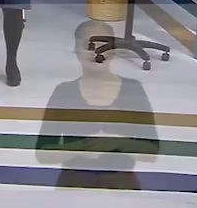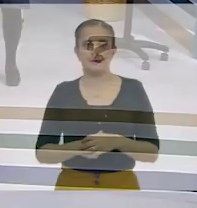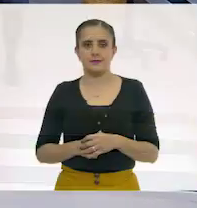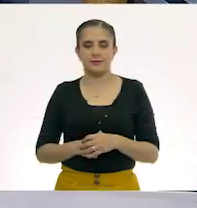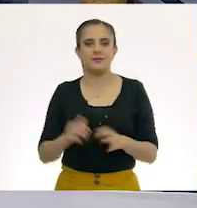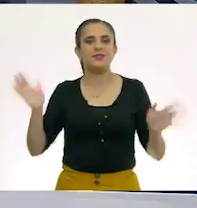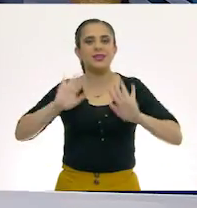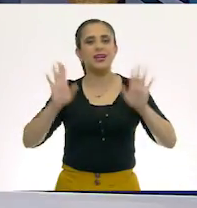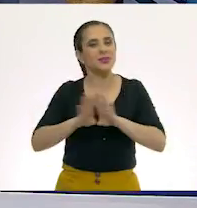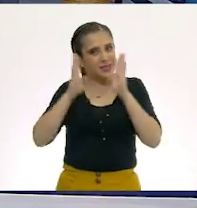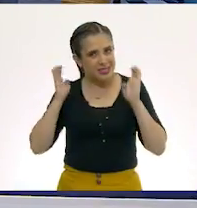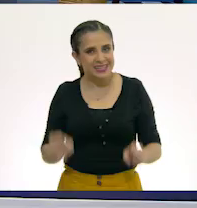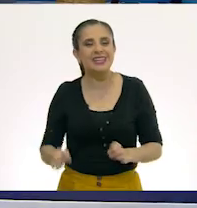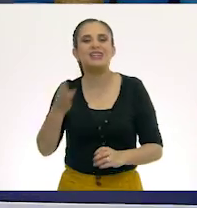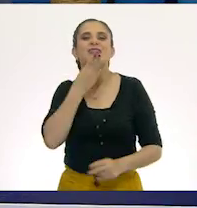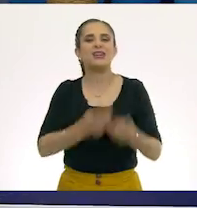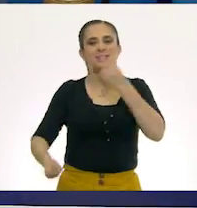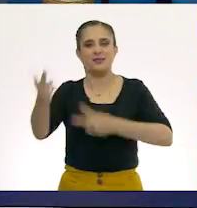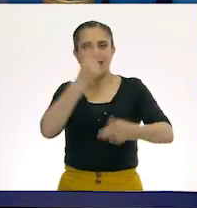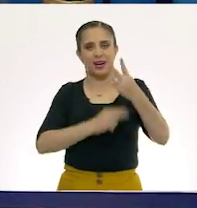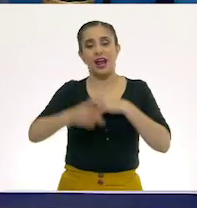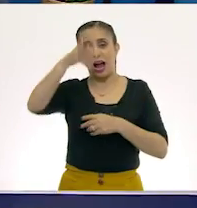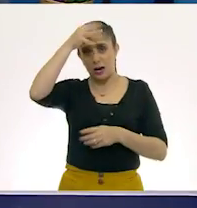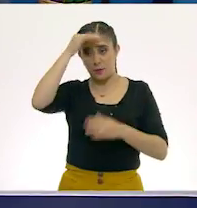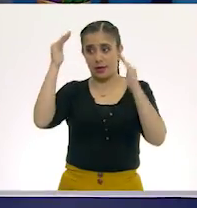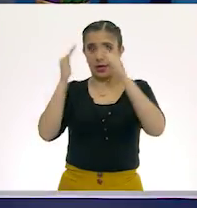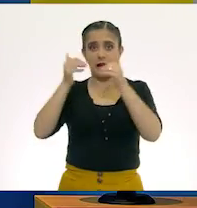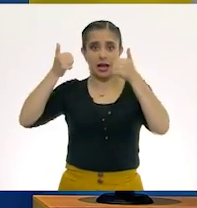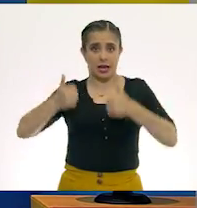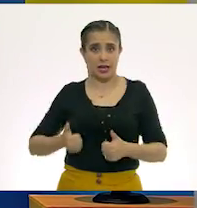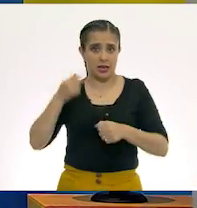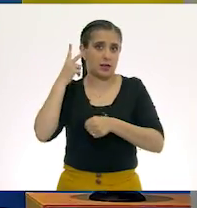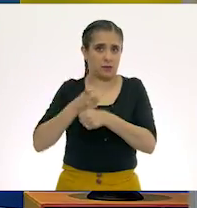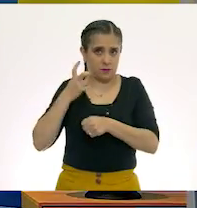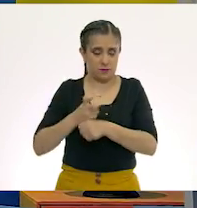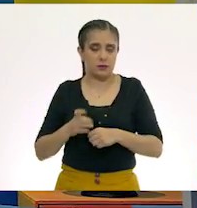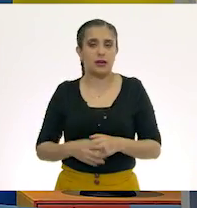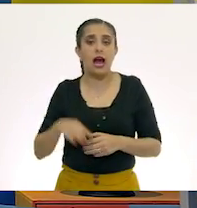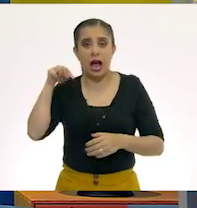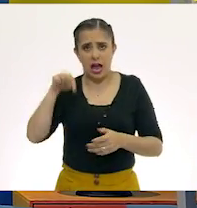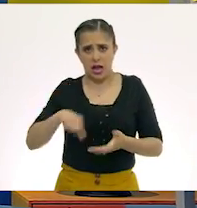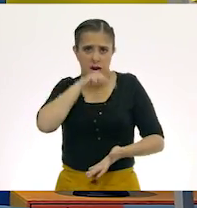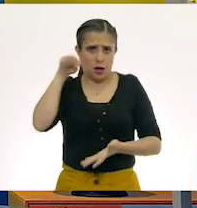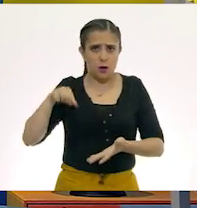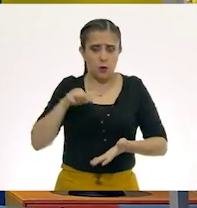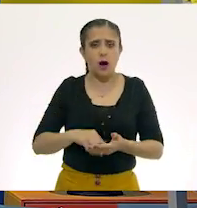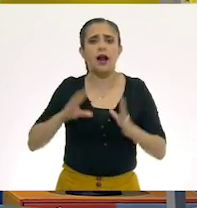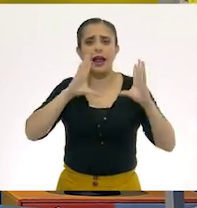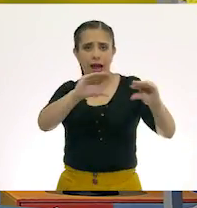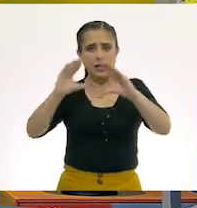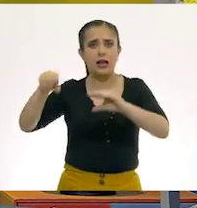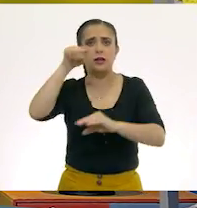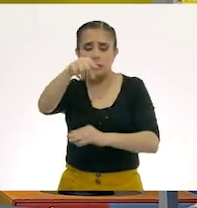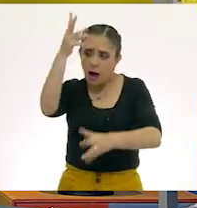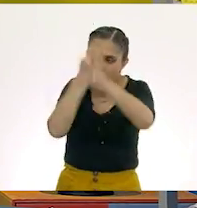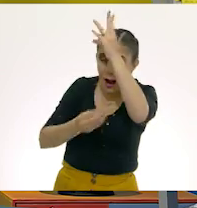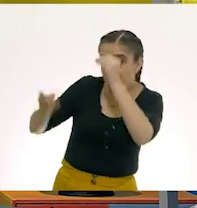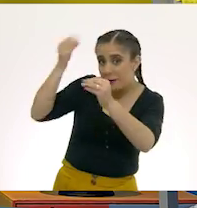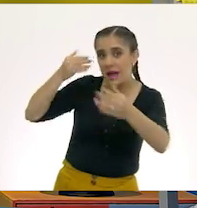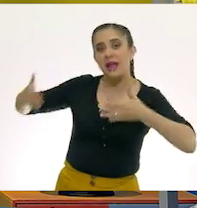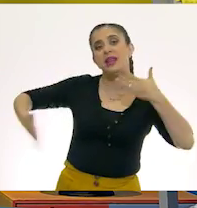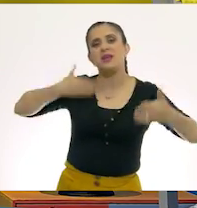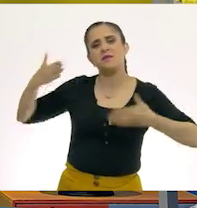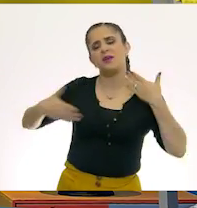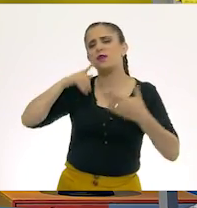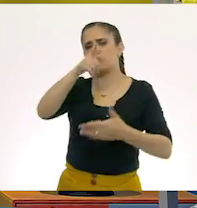Hola, ¿cómo están? Les damos la bienvenida a Aprende en Casa 2, un espacio en el que vamos a poder estudiar y divertirnos desde nuestros